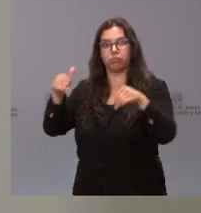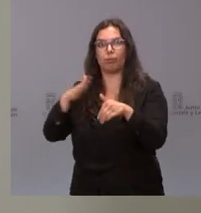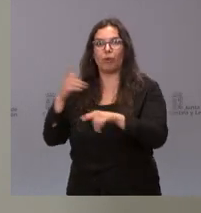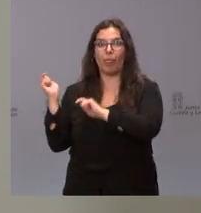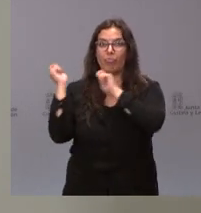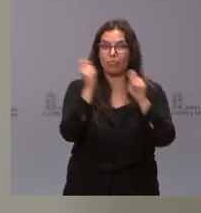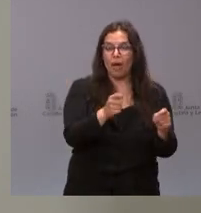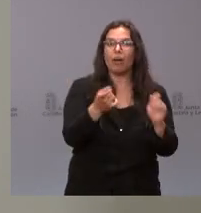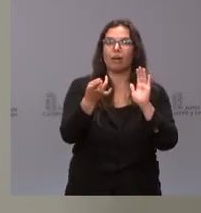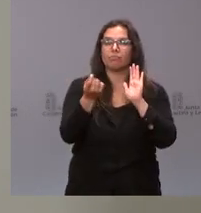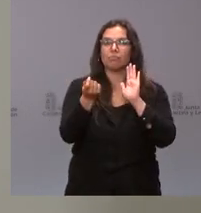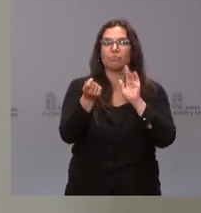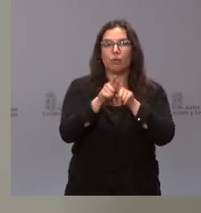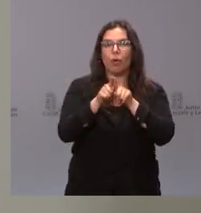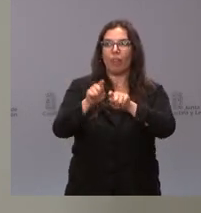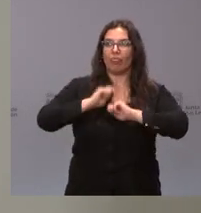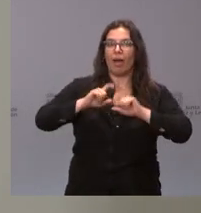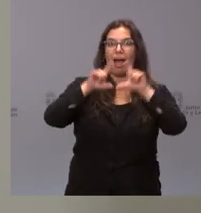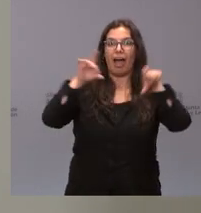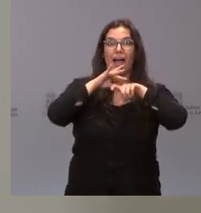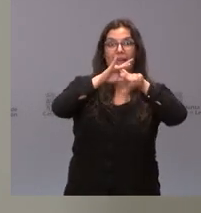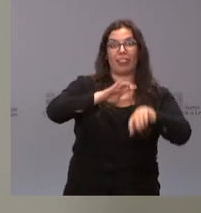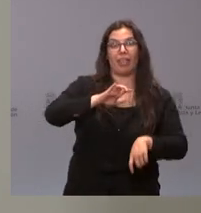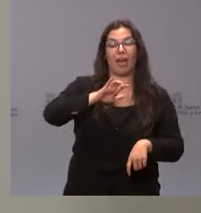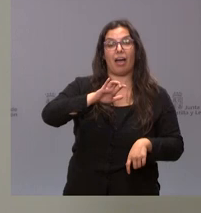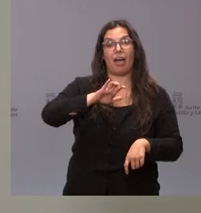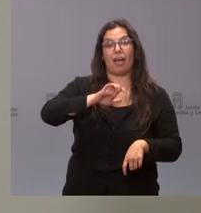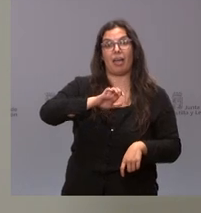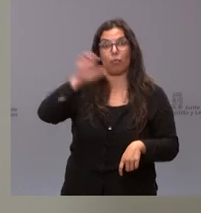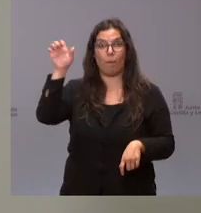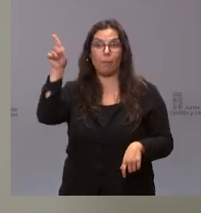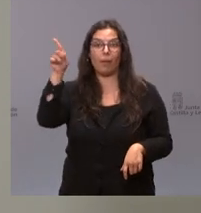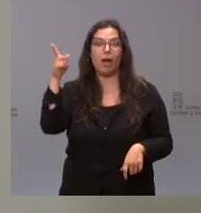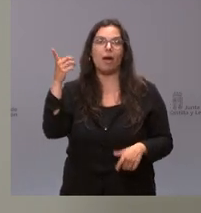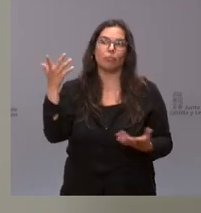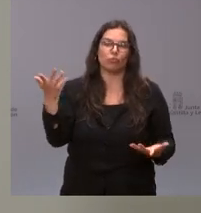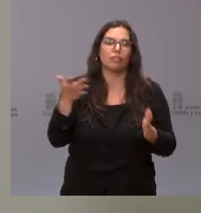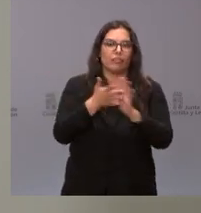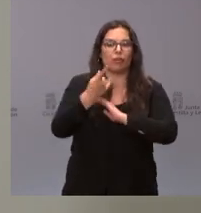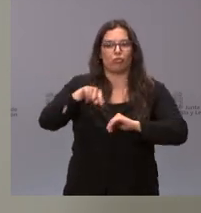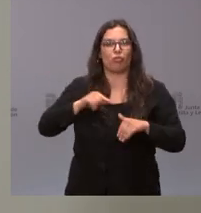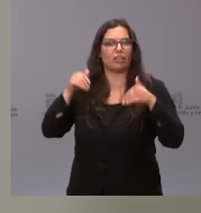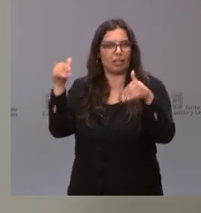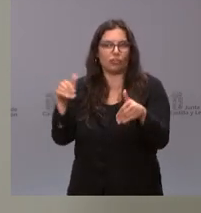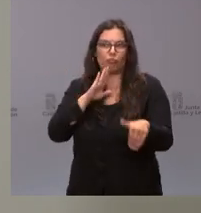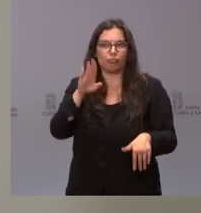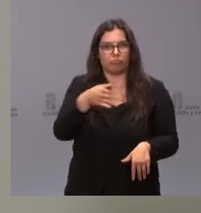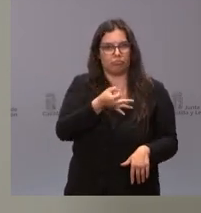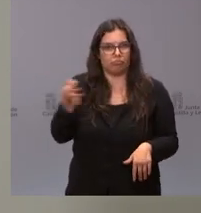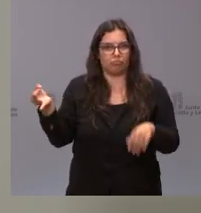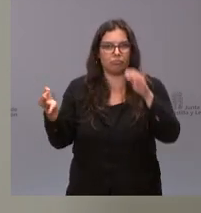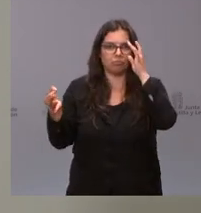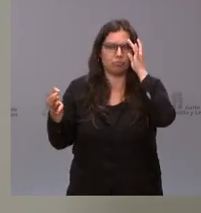calificación por parte de la Agencia Estatal Europea y nos habilita para presentar nuestra candidatura como